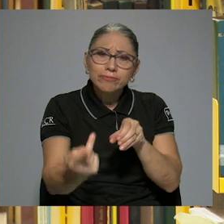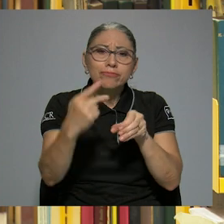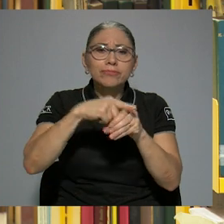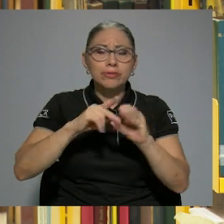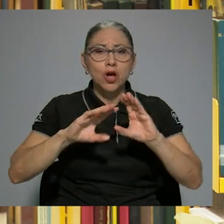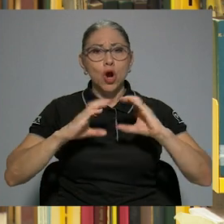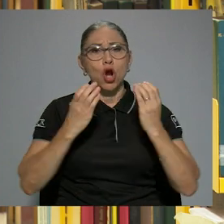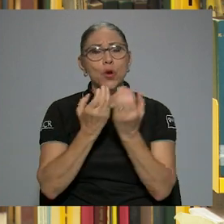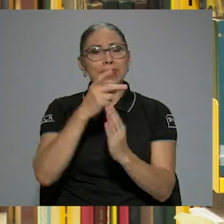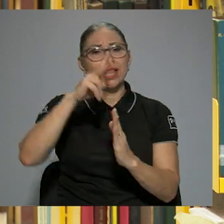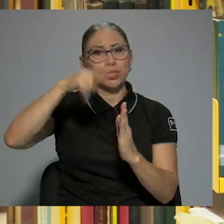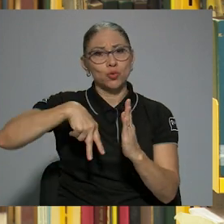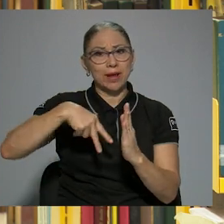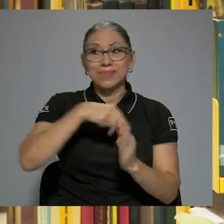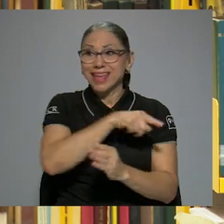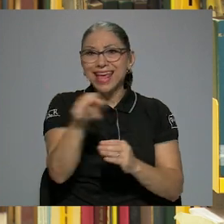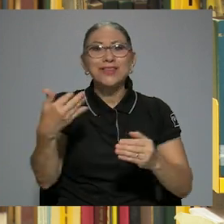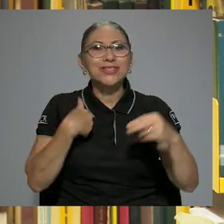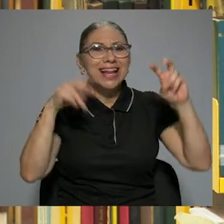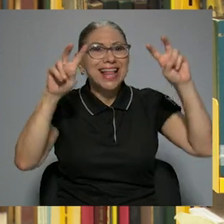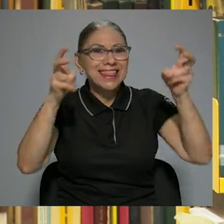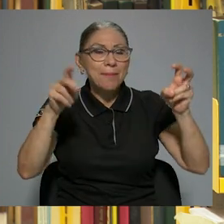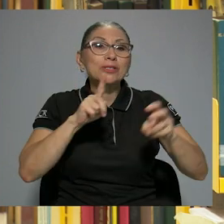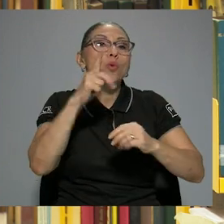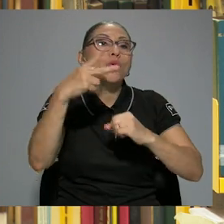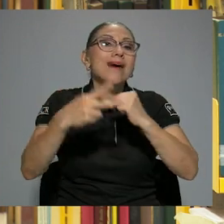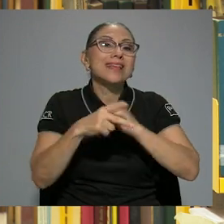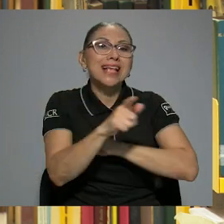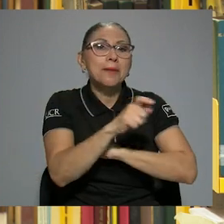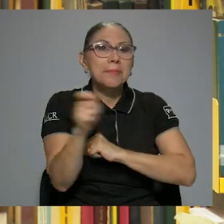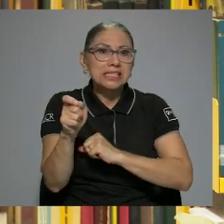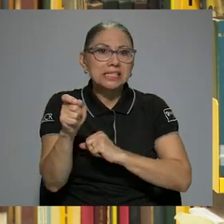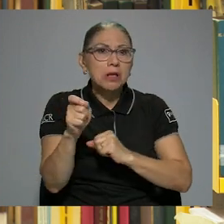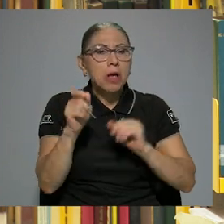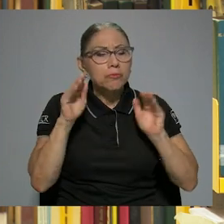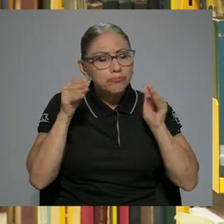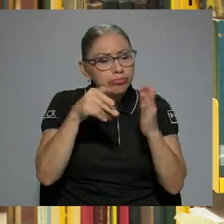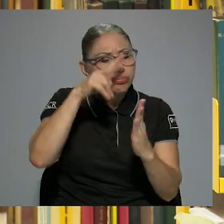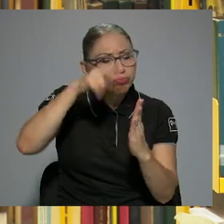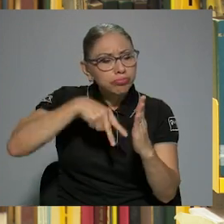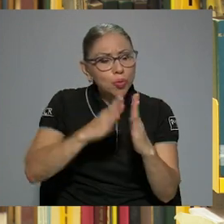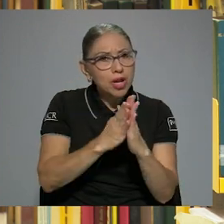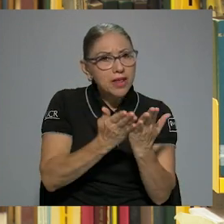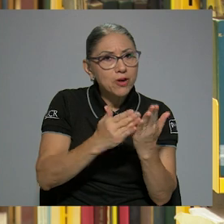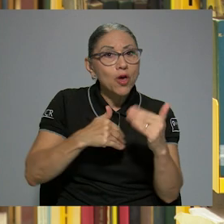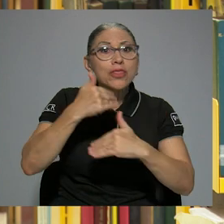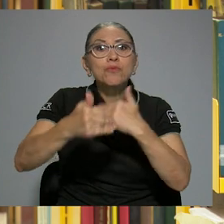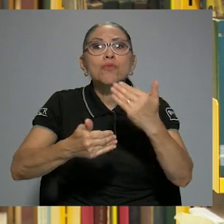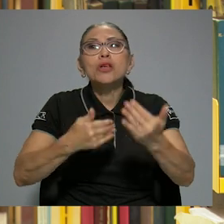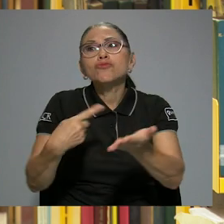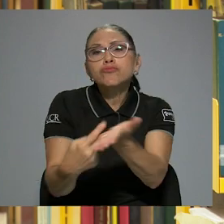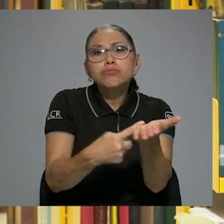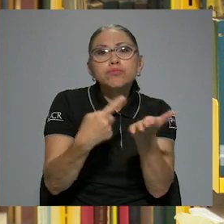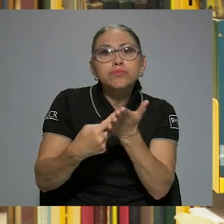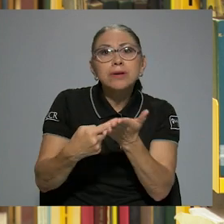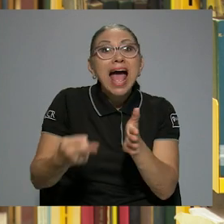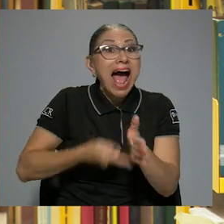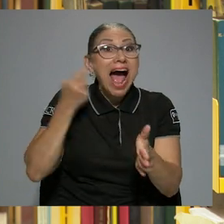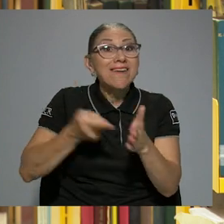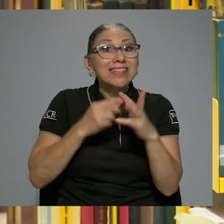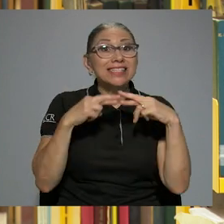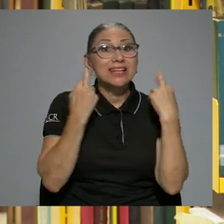puede ser parte del Club de Lectura. Ellos tienen sus temáticas una vez al mes, ven un libro, lo comentan, tienen sus reuniones